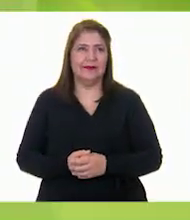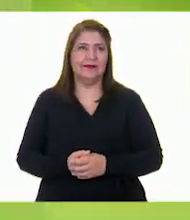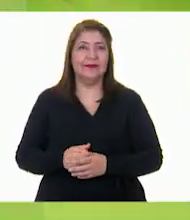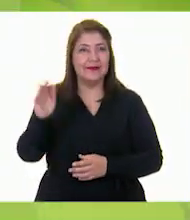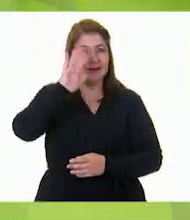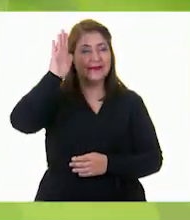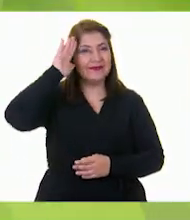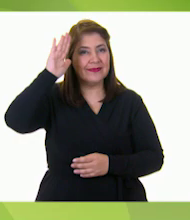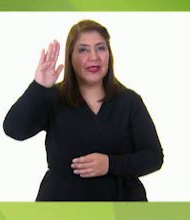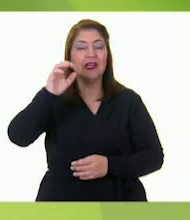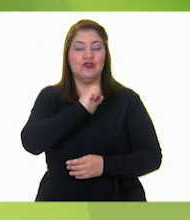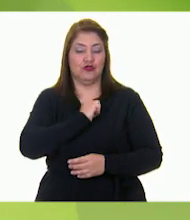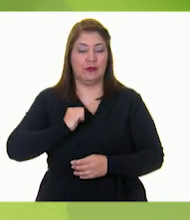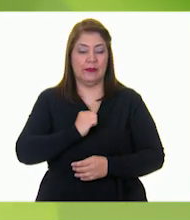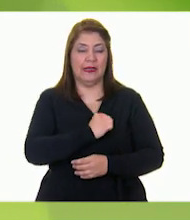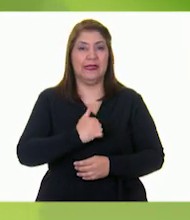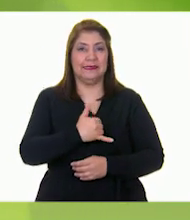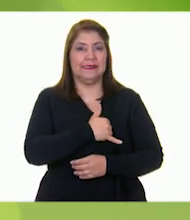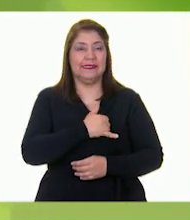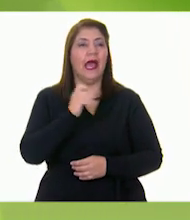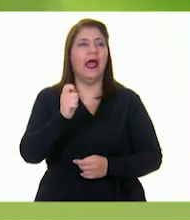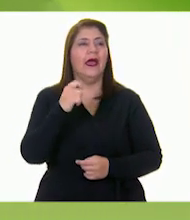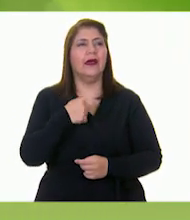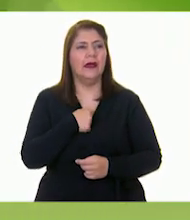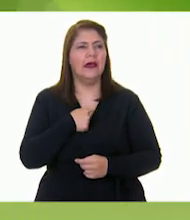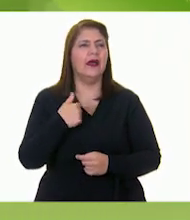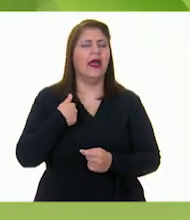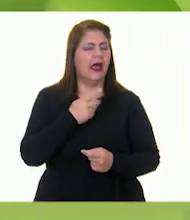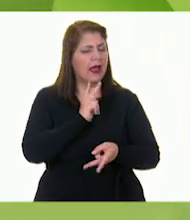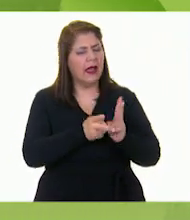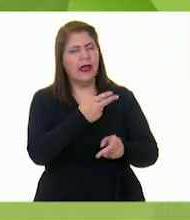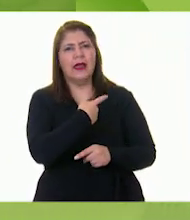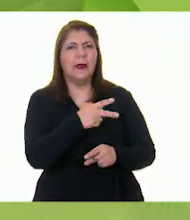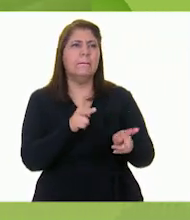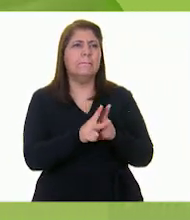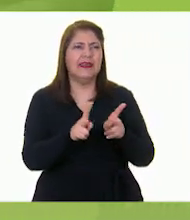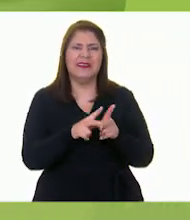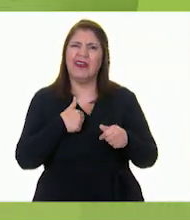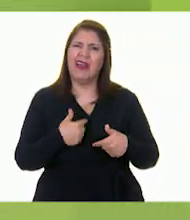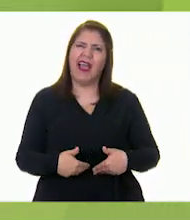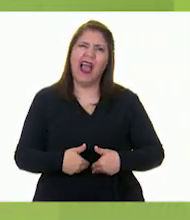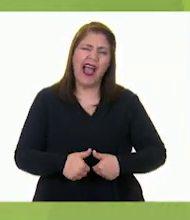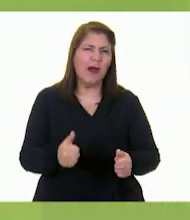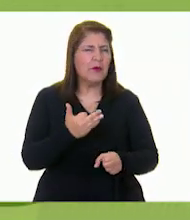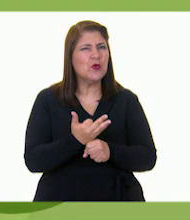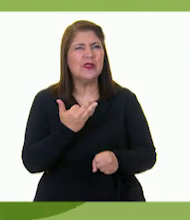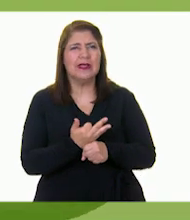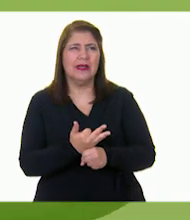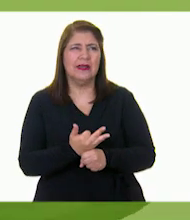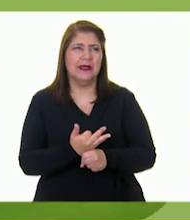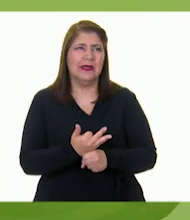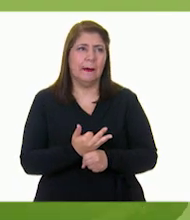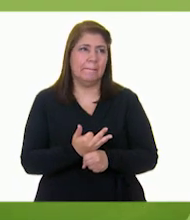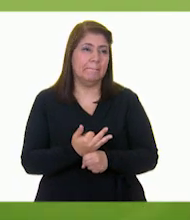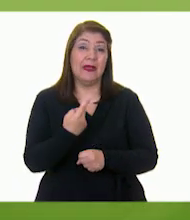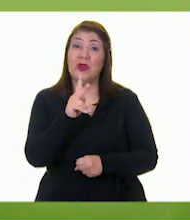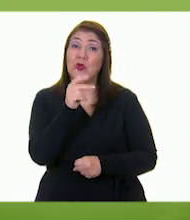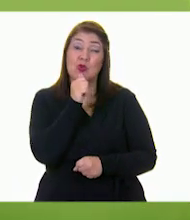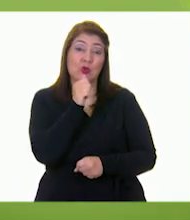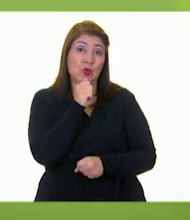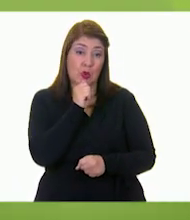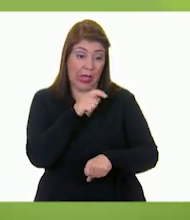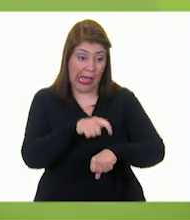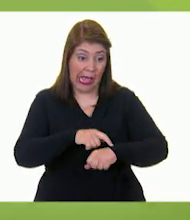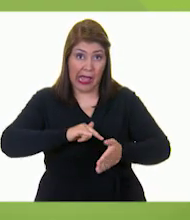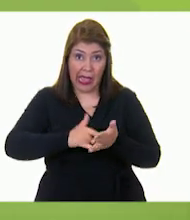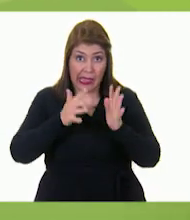Hola, superior, Jolistli. El otro día estaba jugando con mi primo Alan y nos dio mucha hambre. Pero no, todavía no era